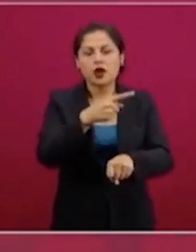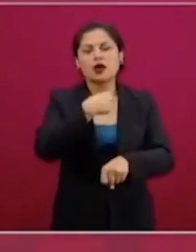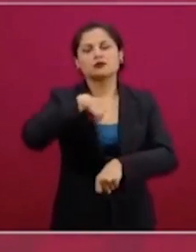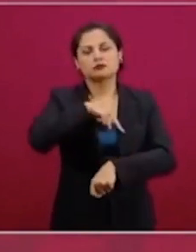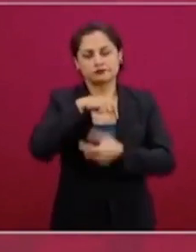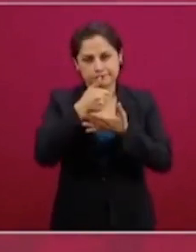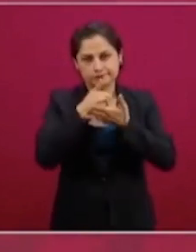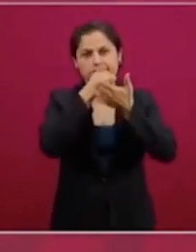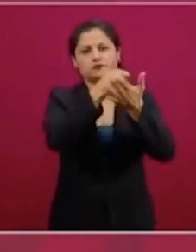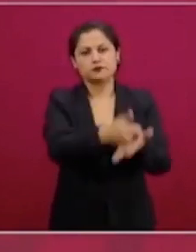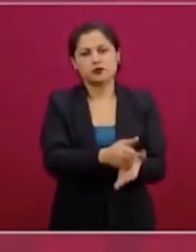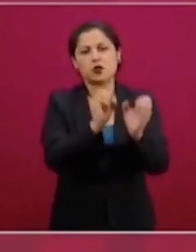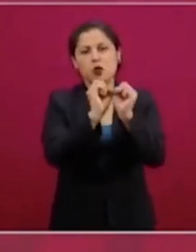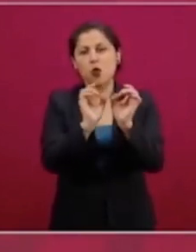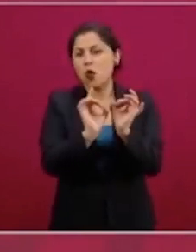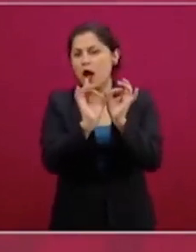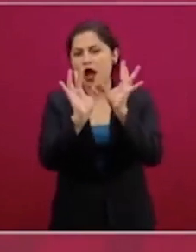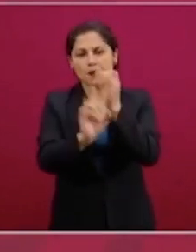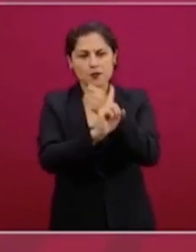circunstancia.